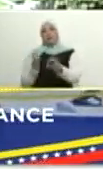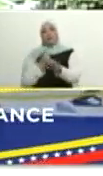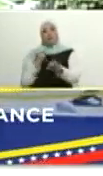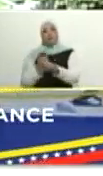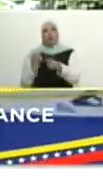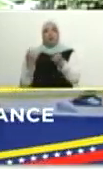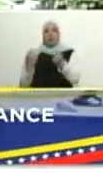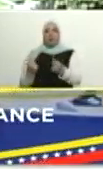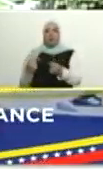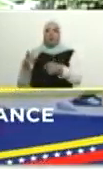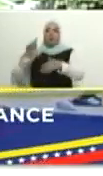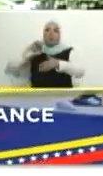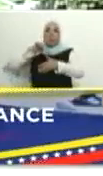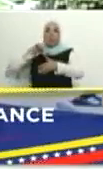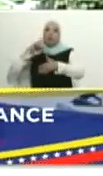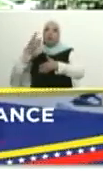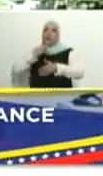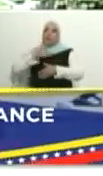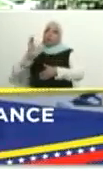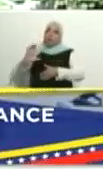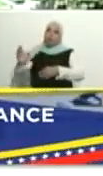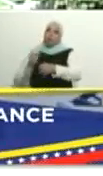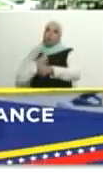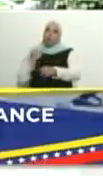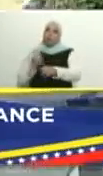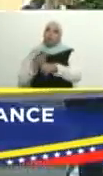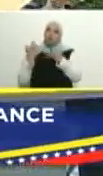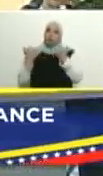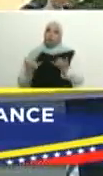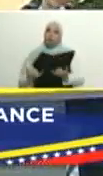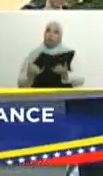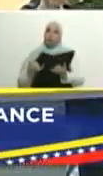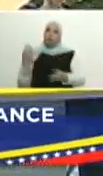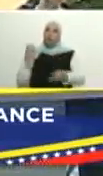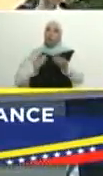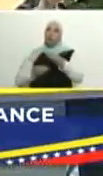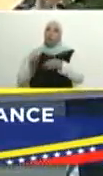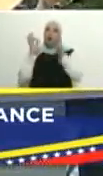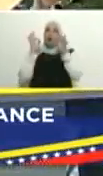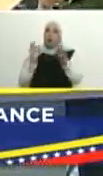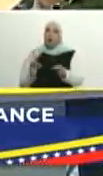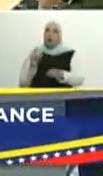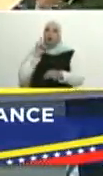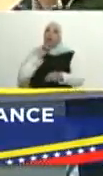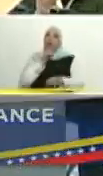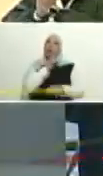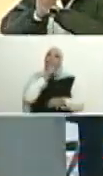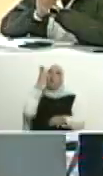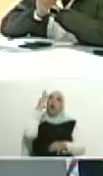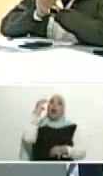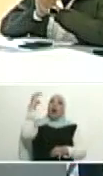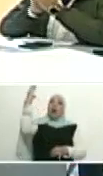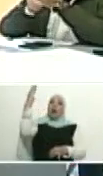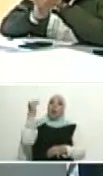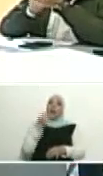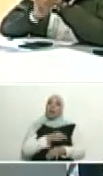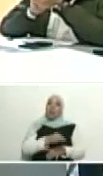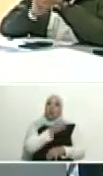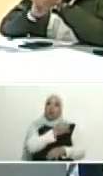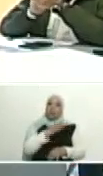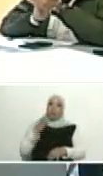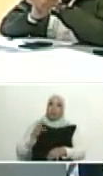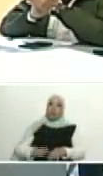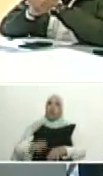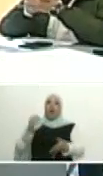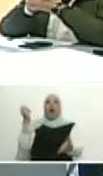economías de América Latina y del Caribe. Así será. Así lo decreto. En el nombre de Dios, Padre, Señor, Todopoderoso,